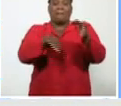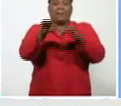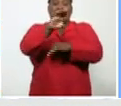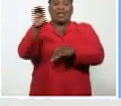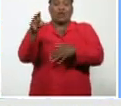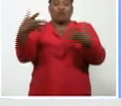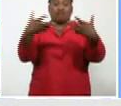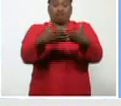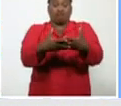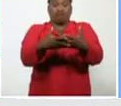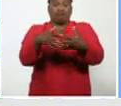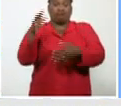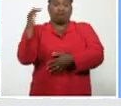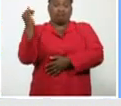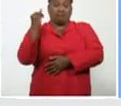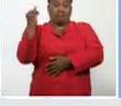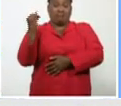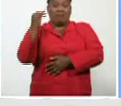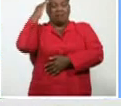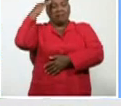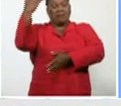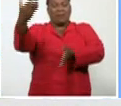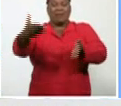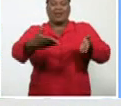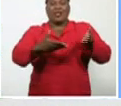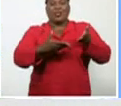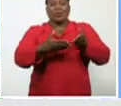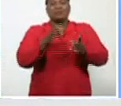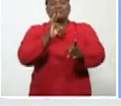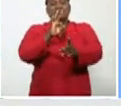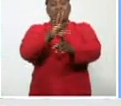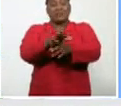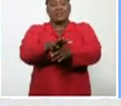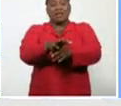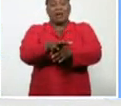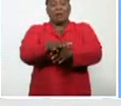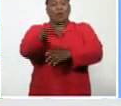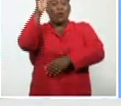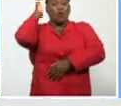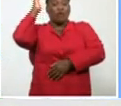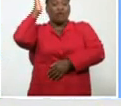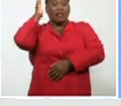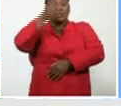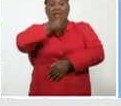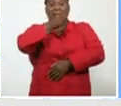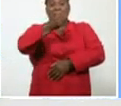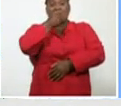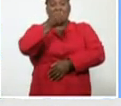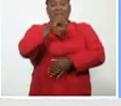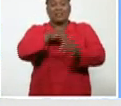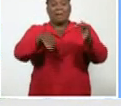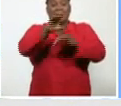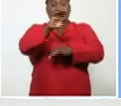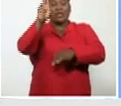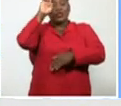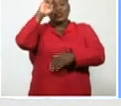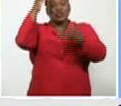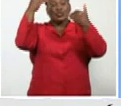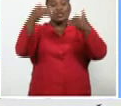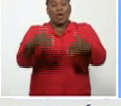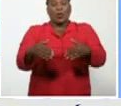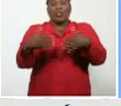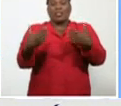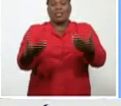de Cuba, le damos la bienvenida e iniciamos de inmediato la conferencia de prensa del Ministerio de Salud Pública sobre la